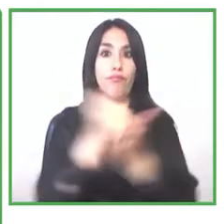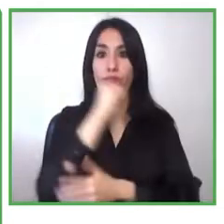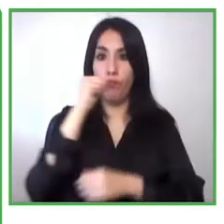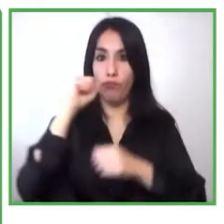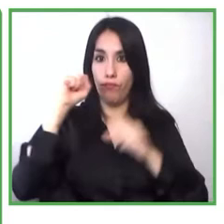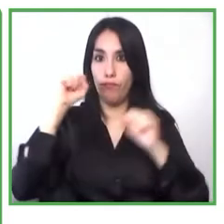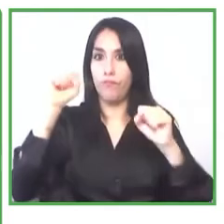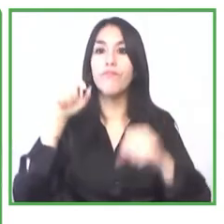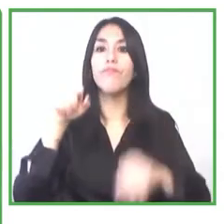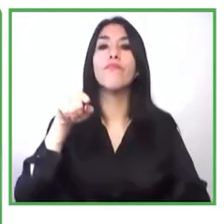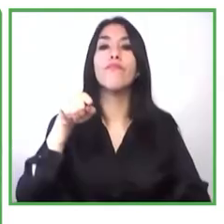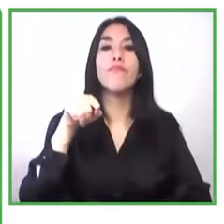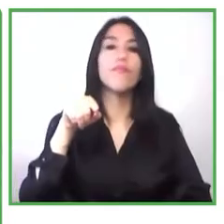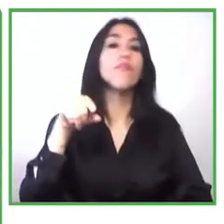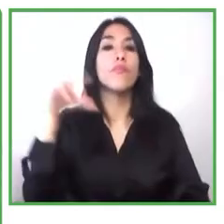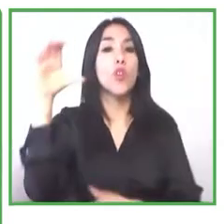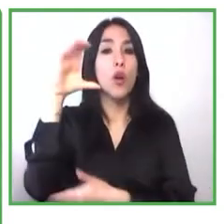oficial,